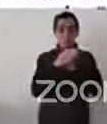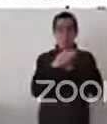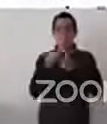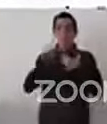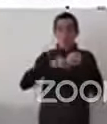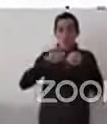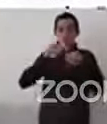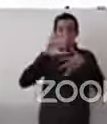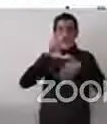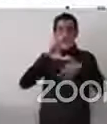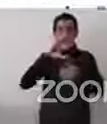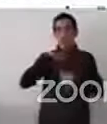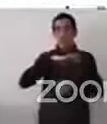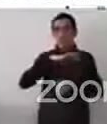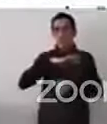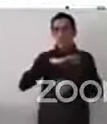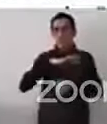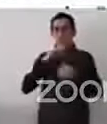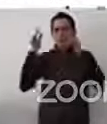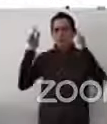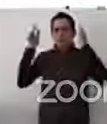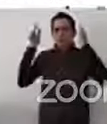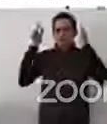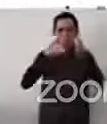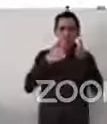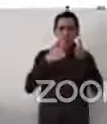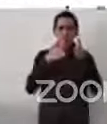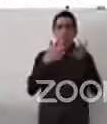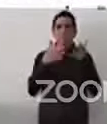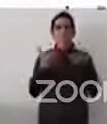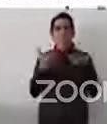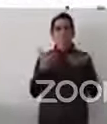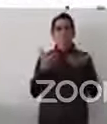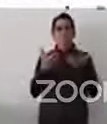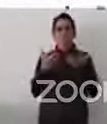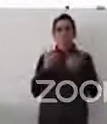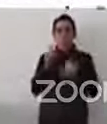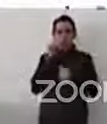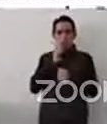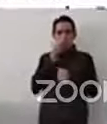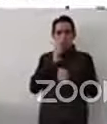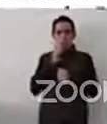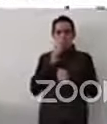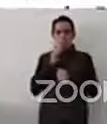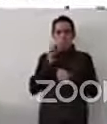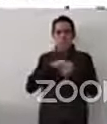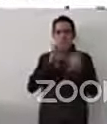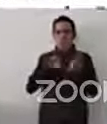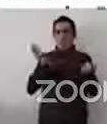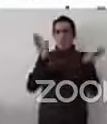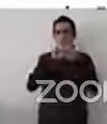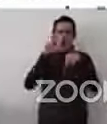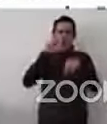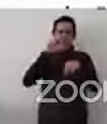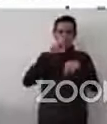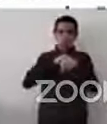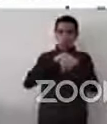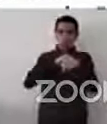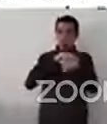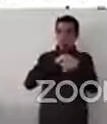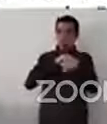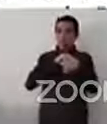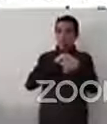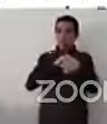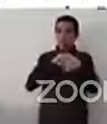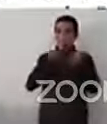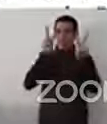tiene un enfoque médico todavía, e hicieron cambios para pasar al enfoque